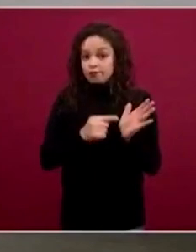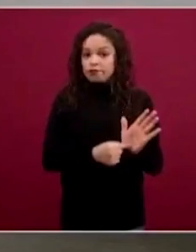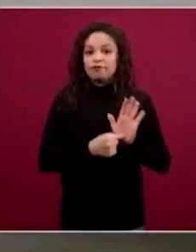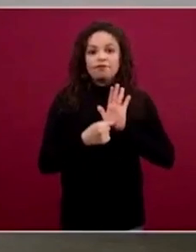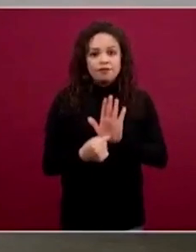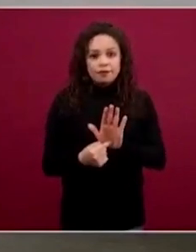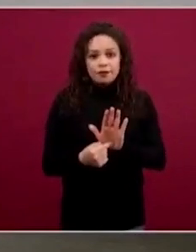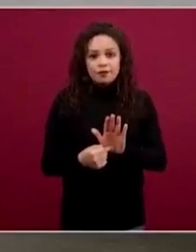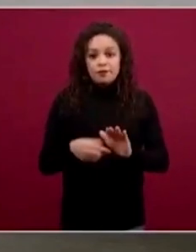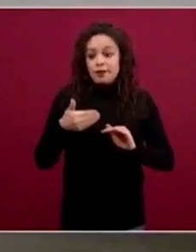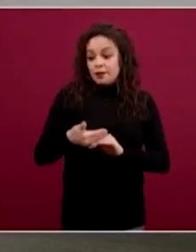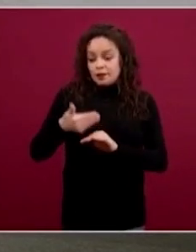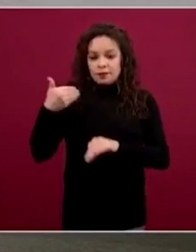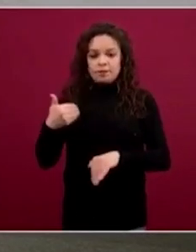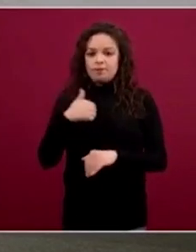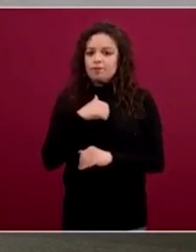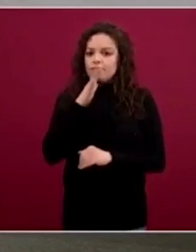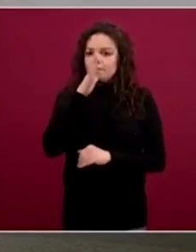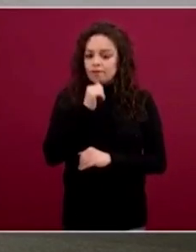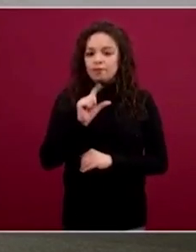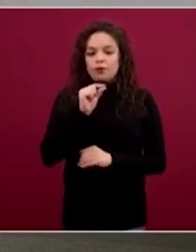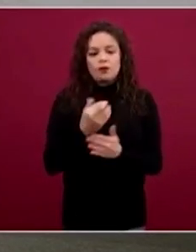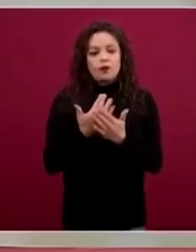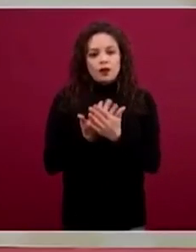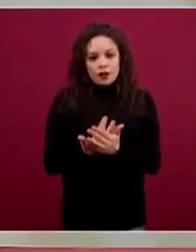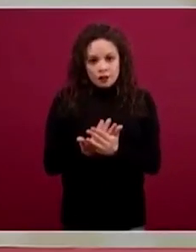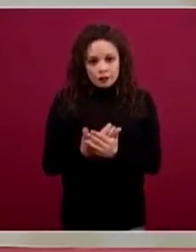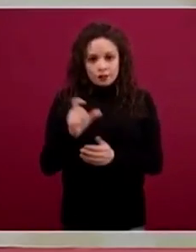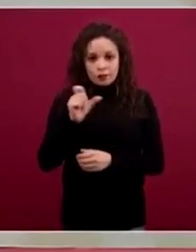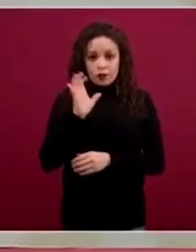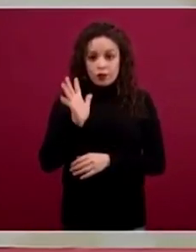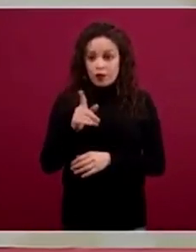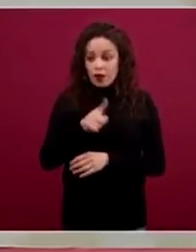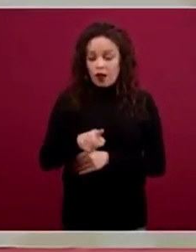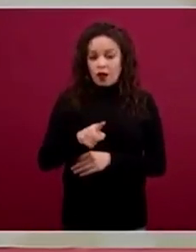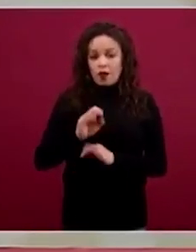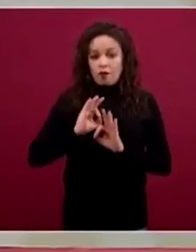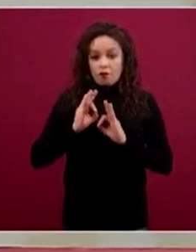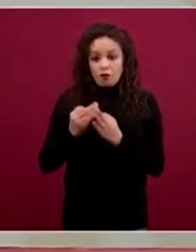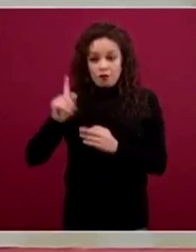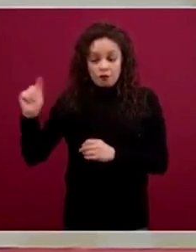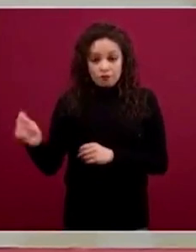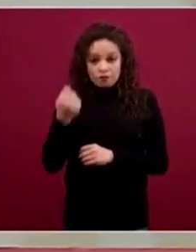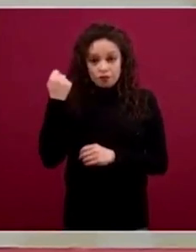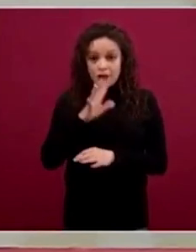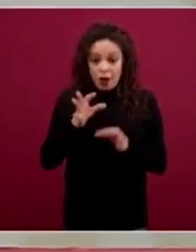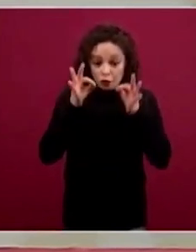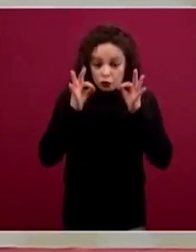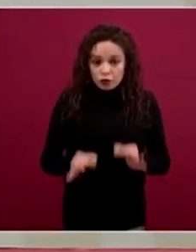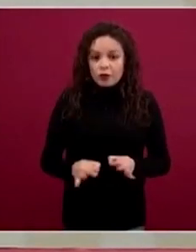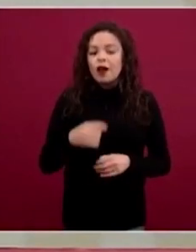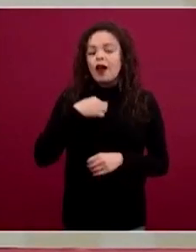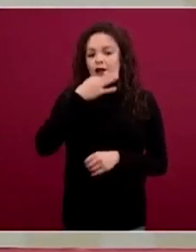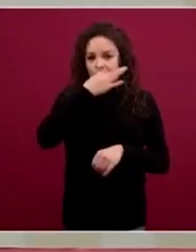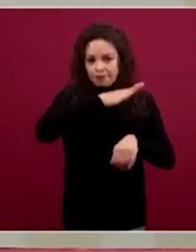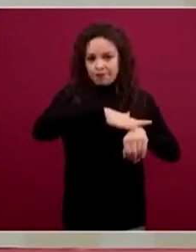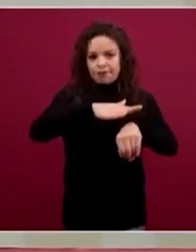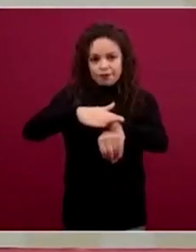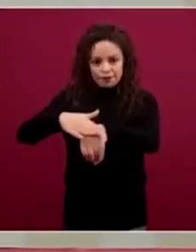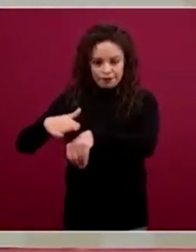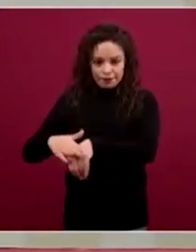con algo que ya tenemos en la parte técnica, pero que hoy cobra un carácter oficial. El segundo es la